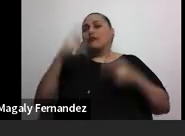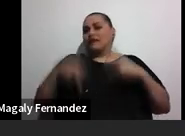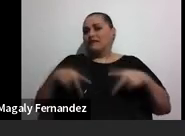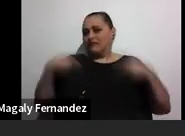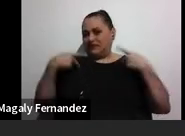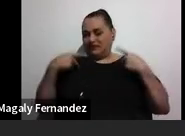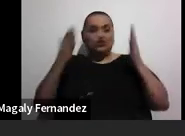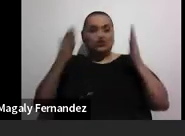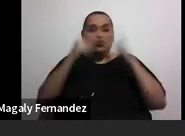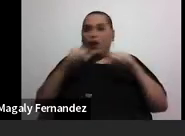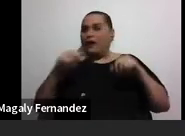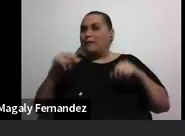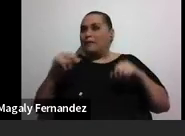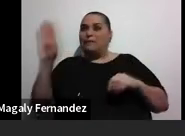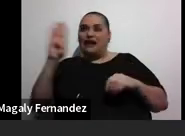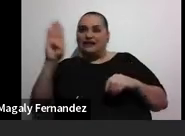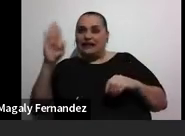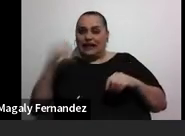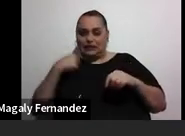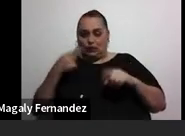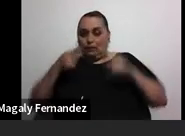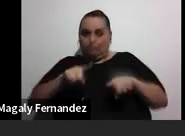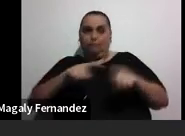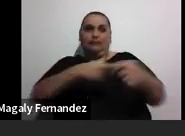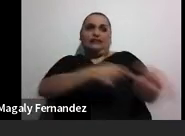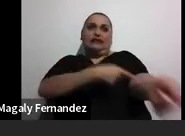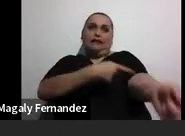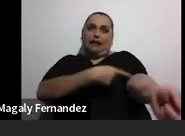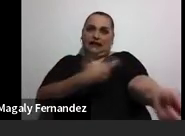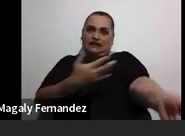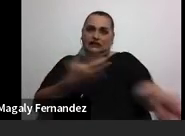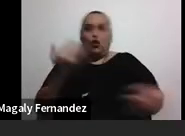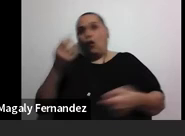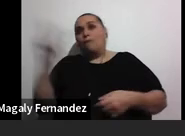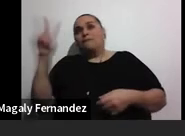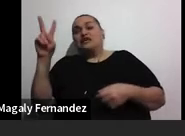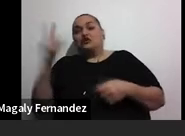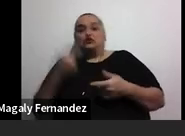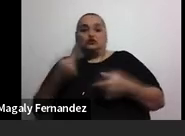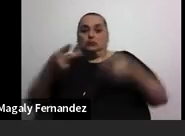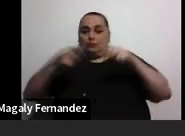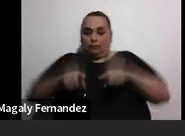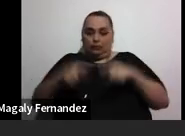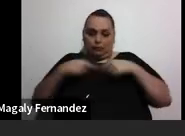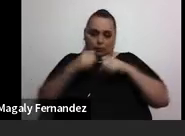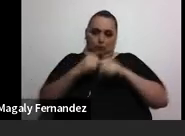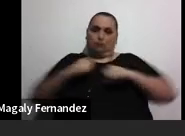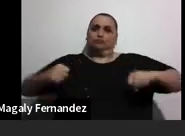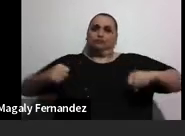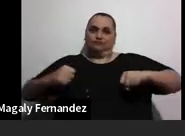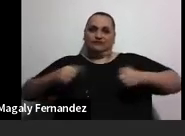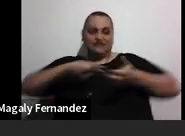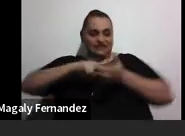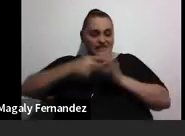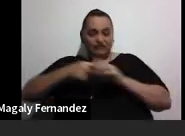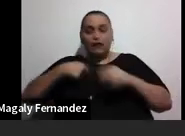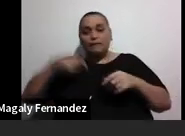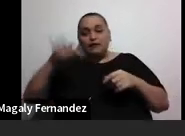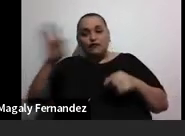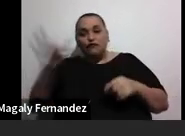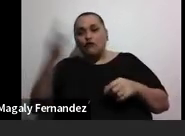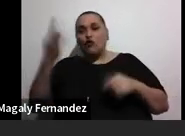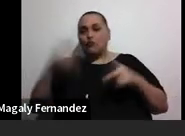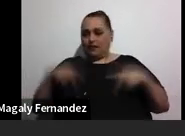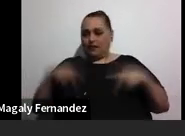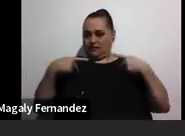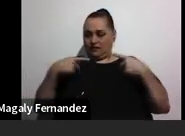bacteria que te haga tener diabetes o un virus que te haga tener obesidad. Es conforme vivimos. Es que se nos genera. Vamos a ver un poco